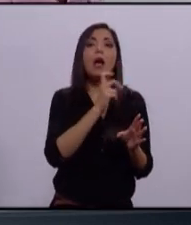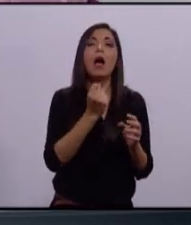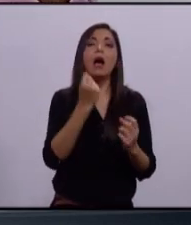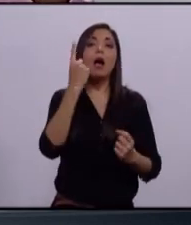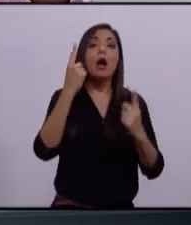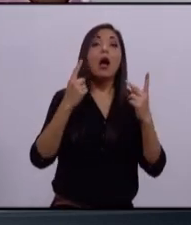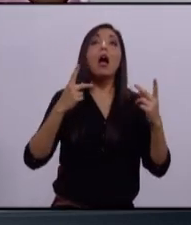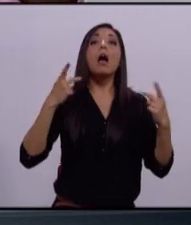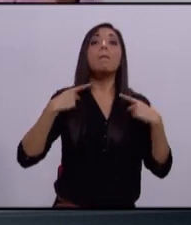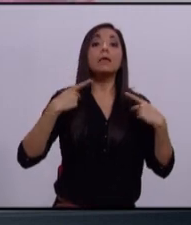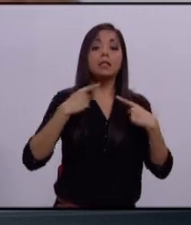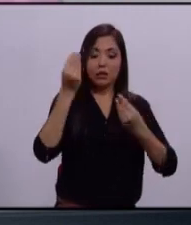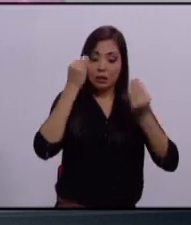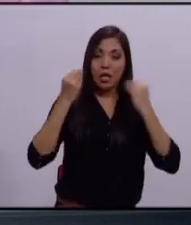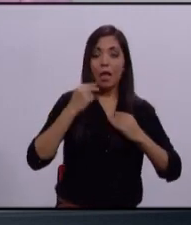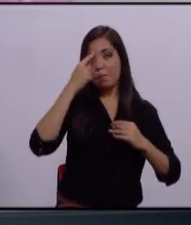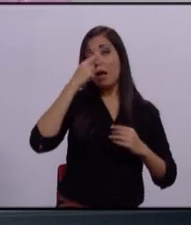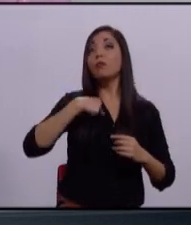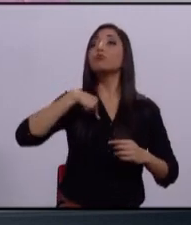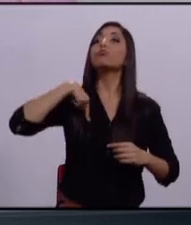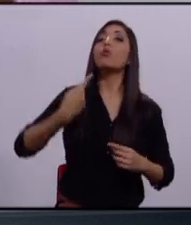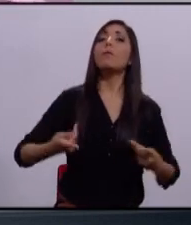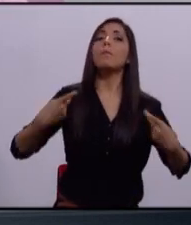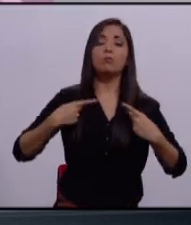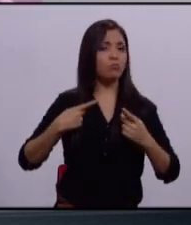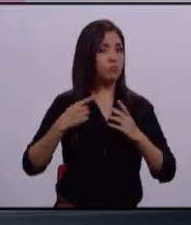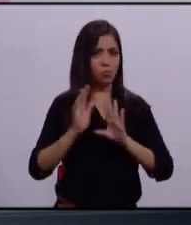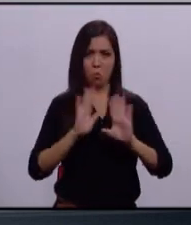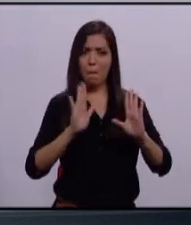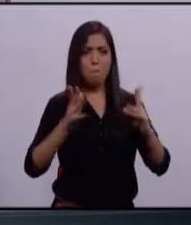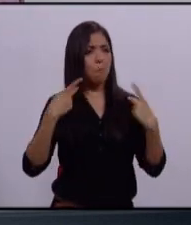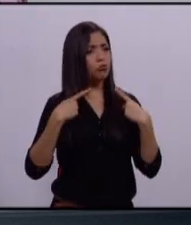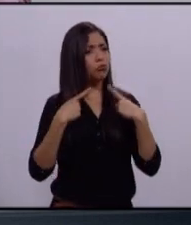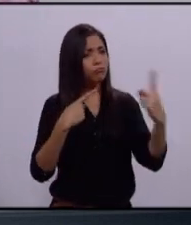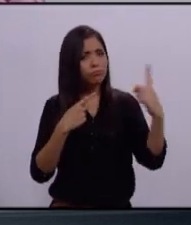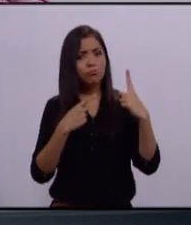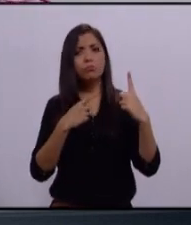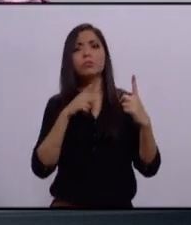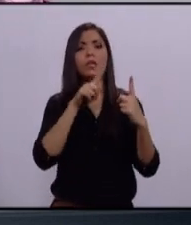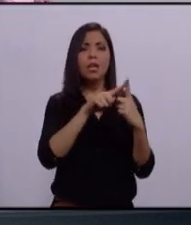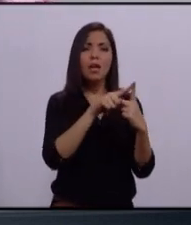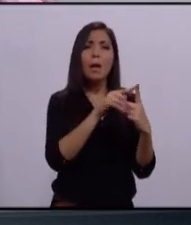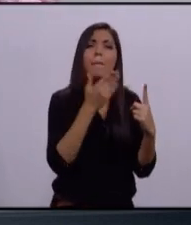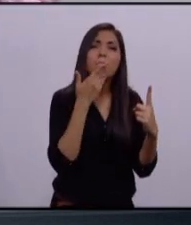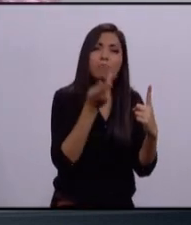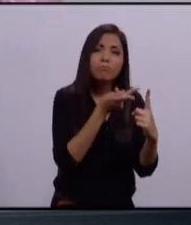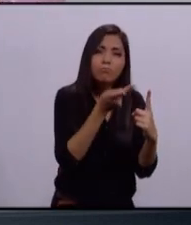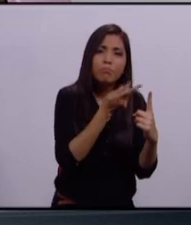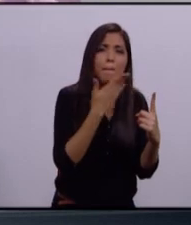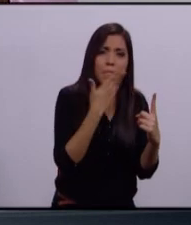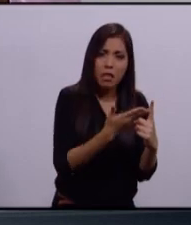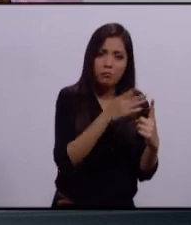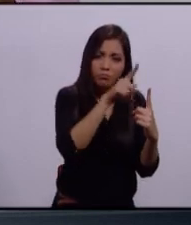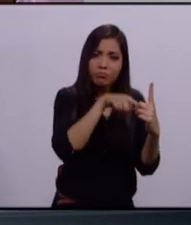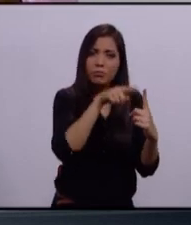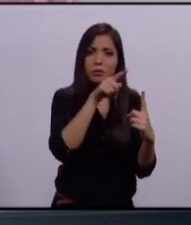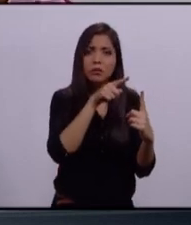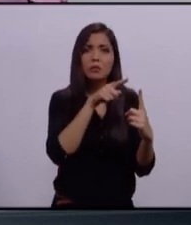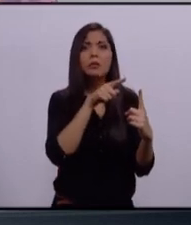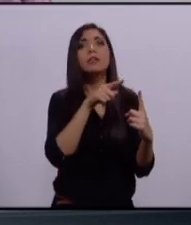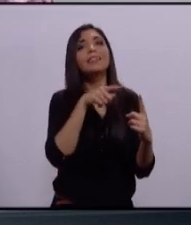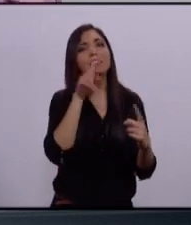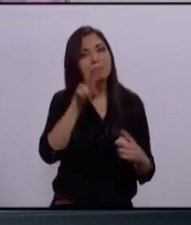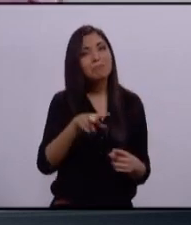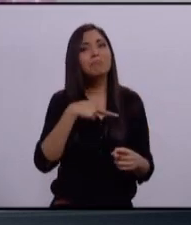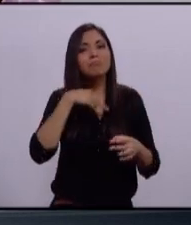disfrazando de ciudadanos para valerse de ello. A un ciudadano común y corriente que le esté yendo bien. Y déjenme decirles que sigo